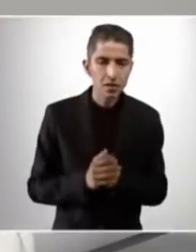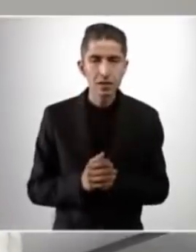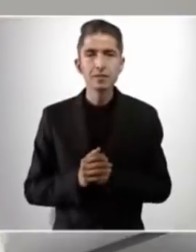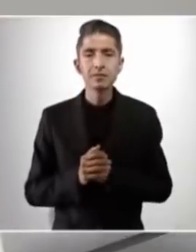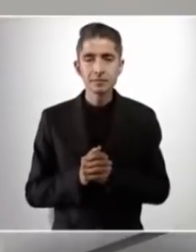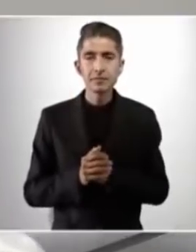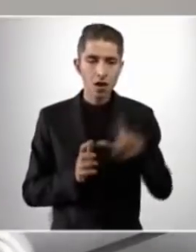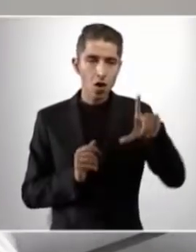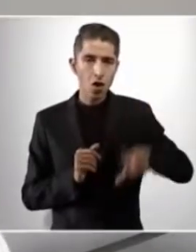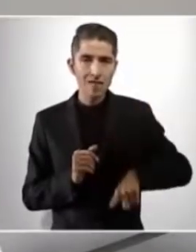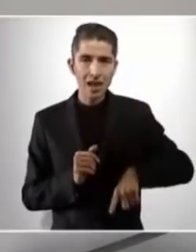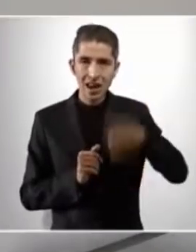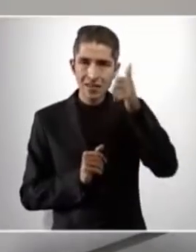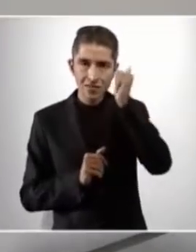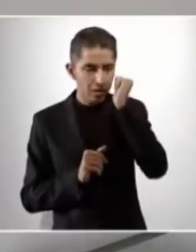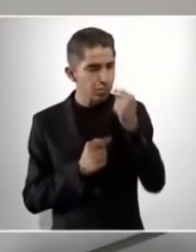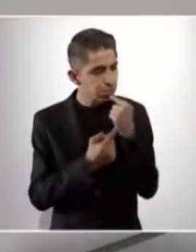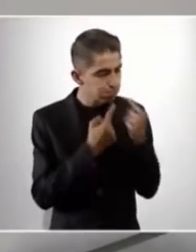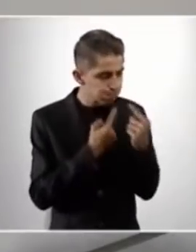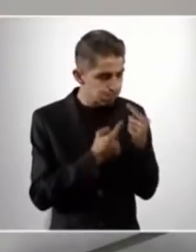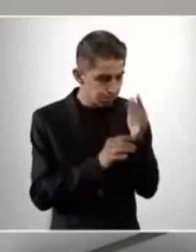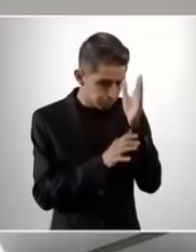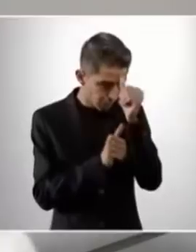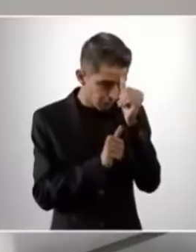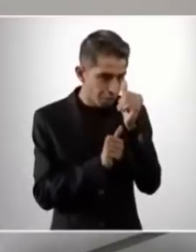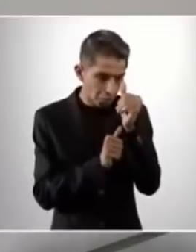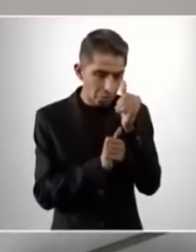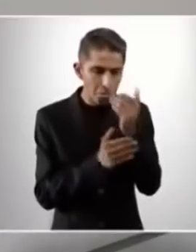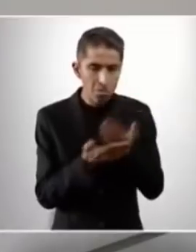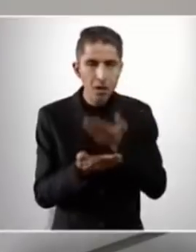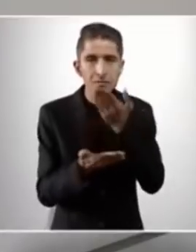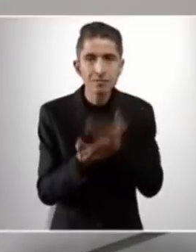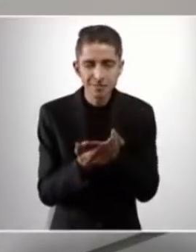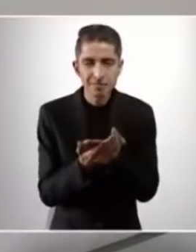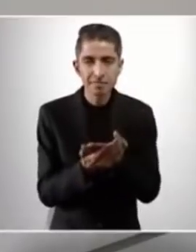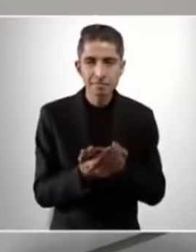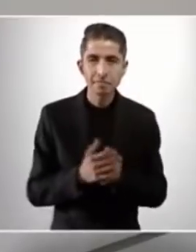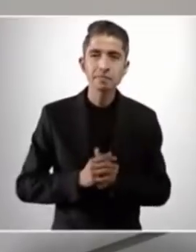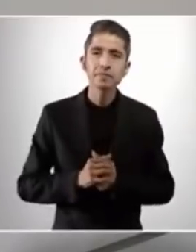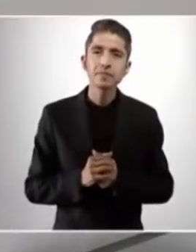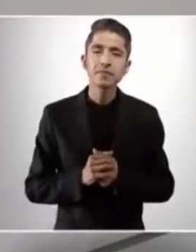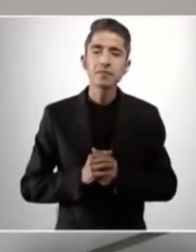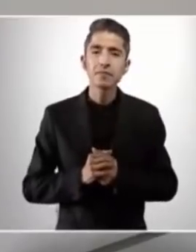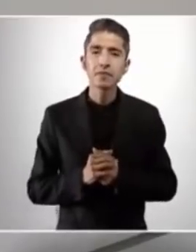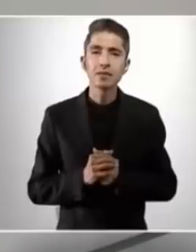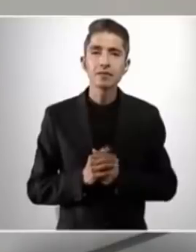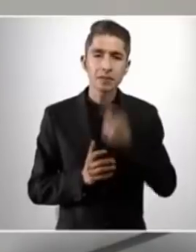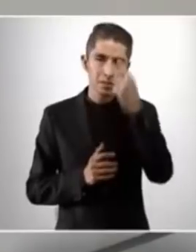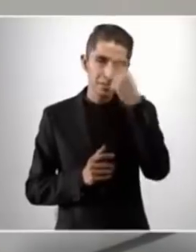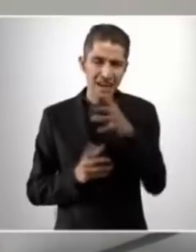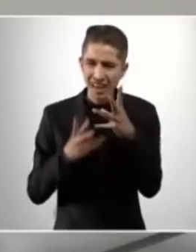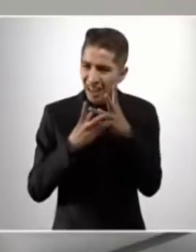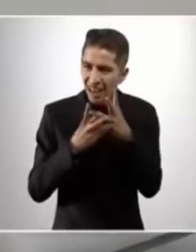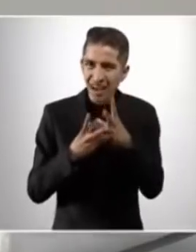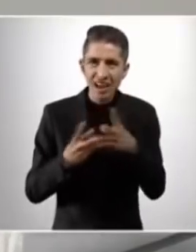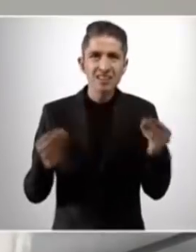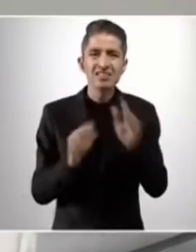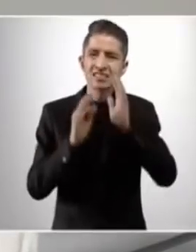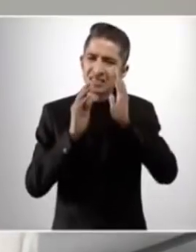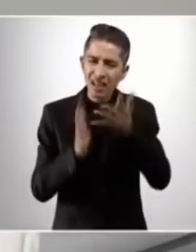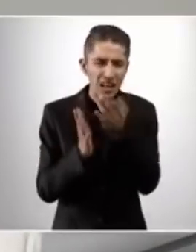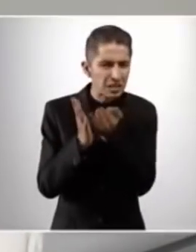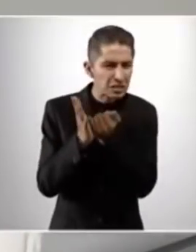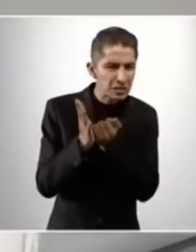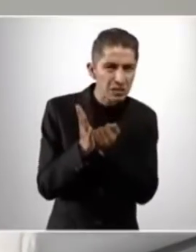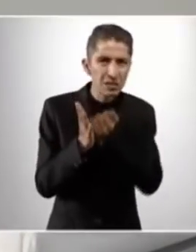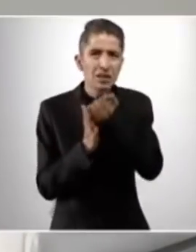gobernador para que se resuelva en definitiva este